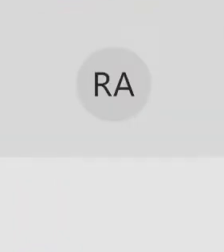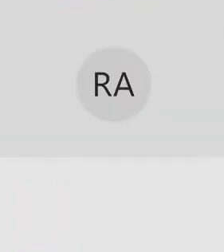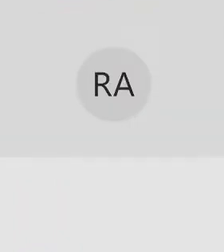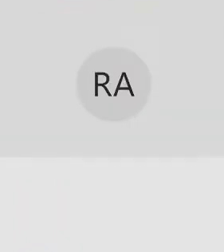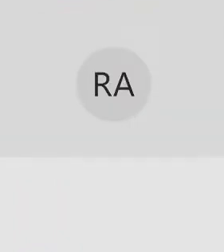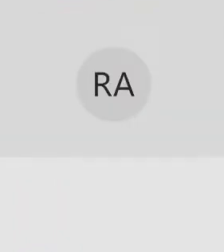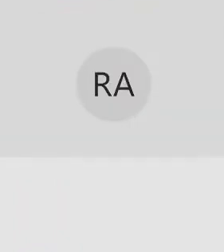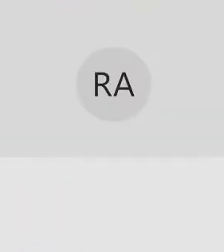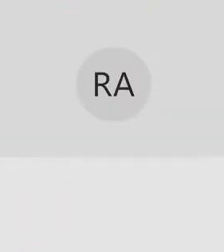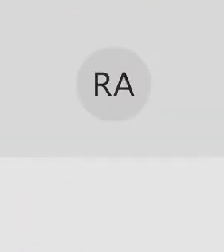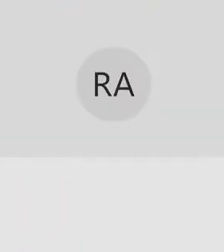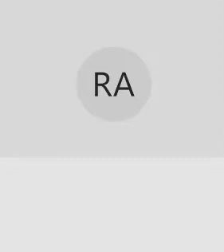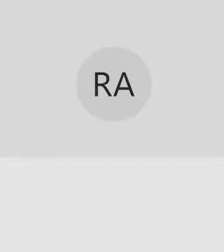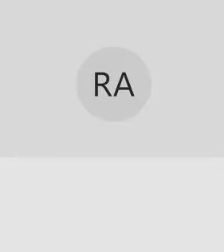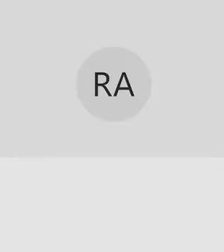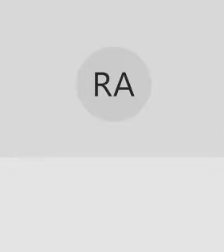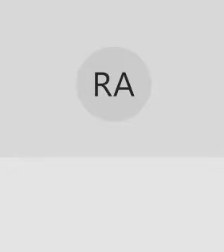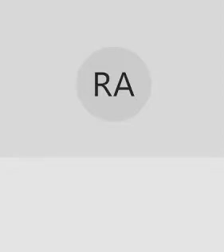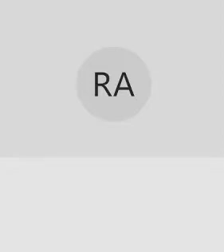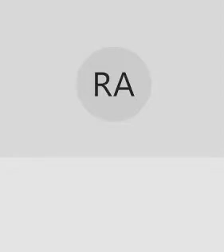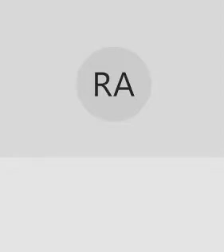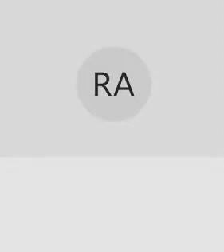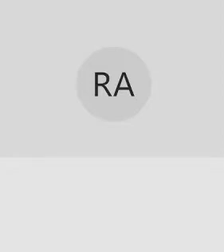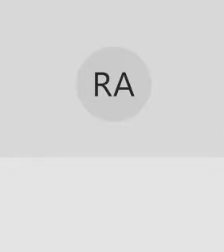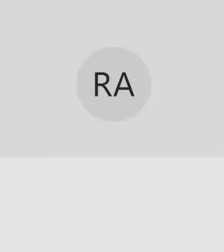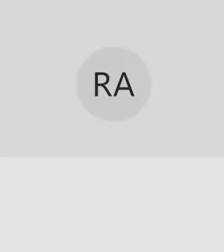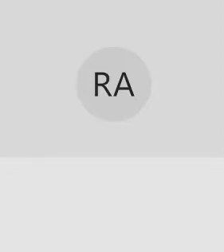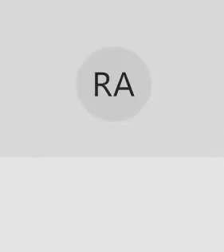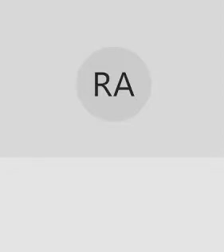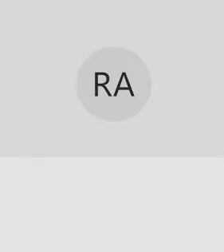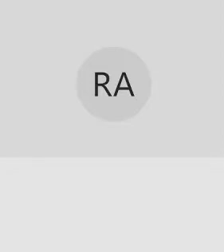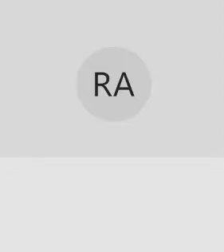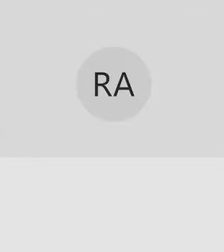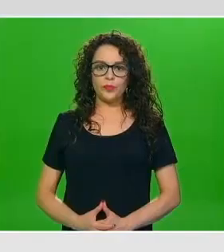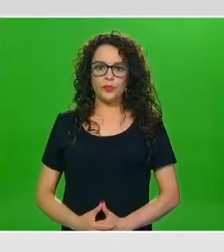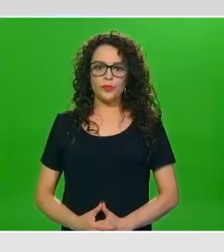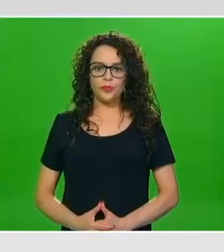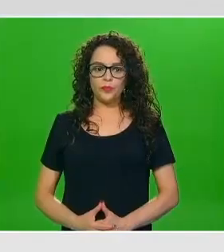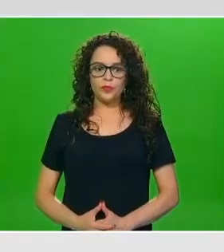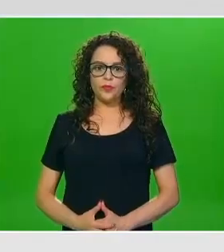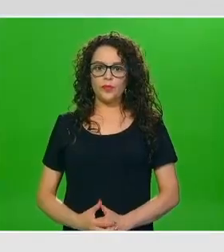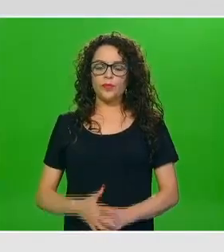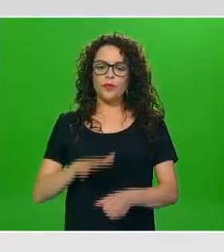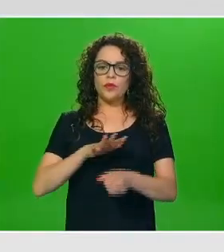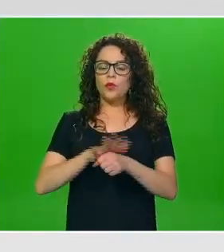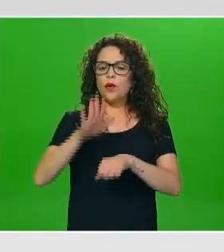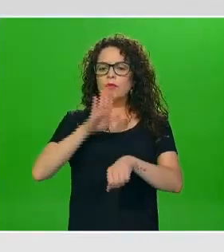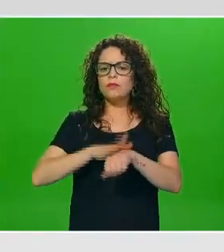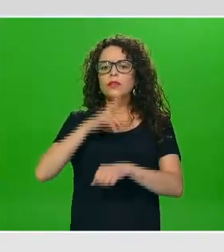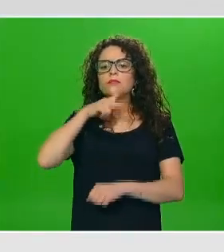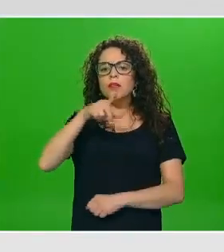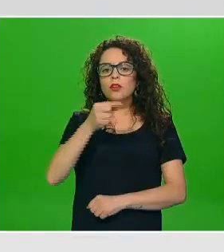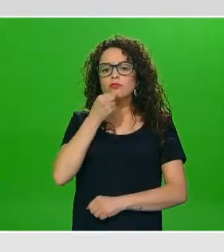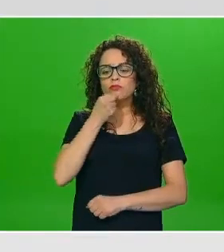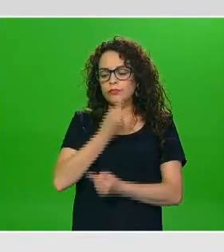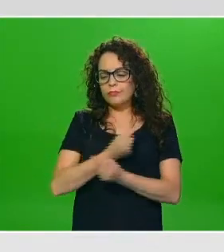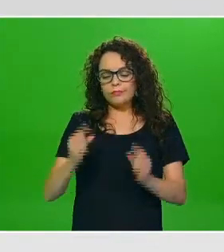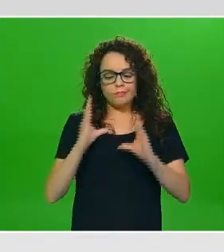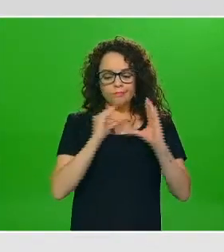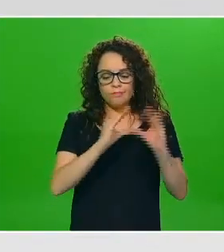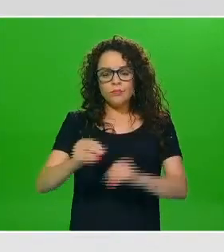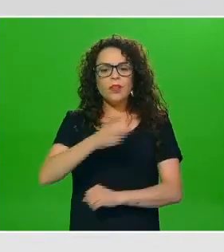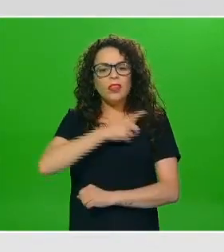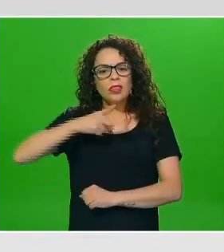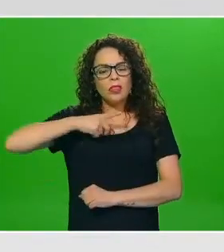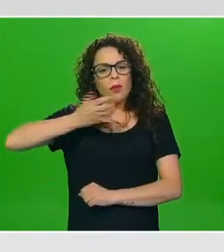mejor es acostumbrar a los niños desde muy pequeños a que se hidraten únicamente con agua simple ya que la mayoría de estas